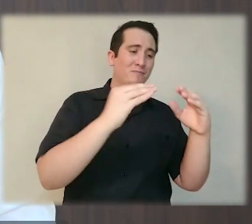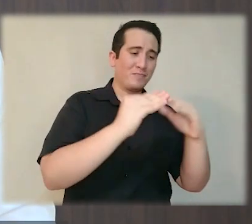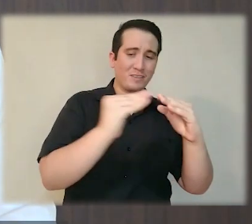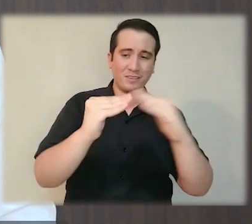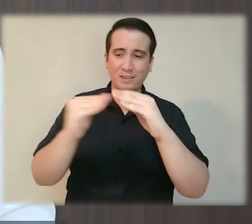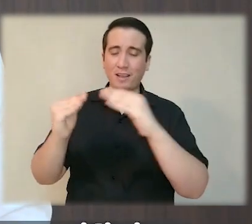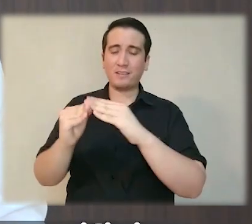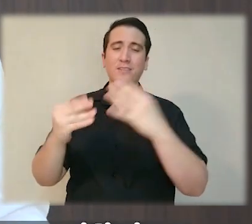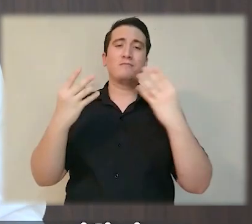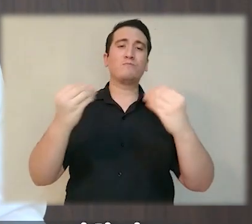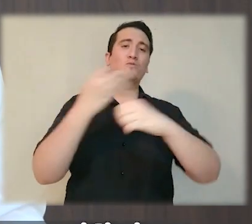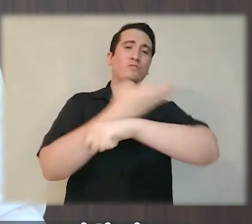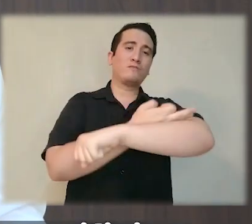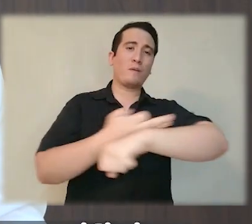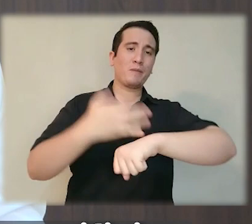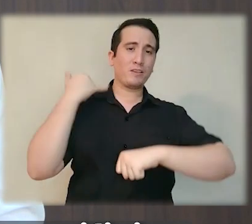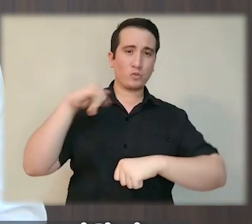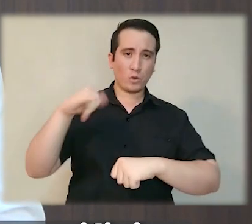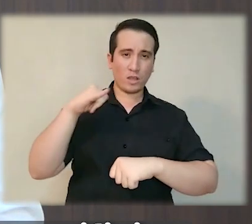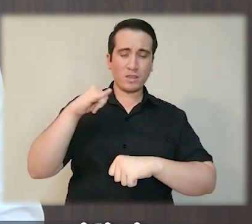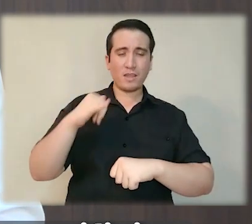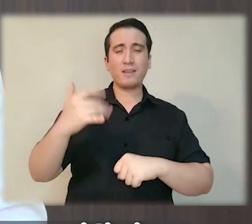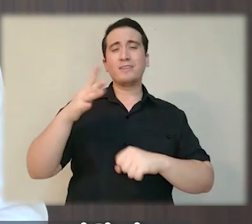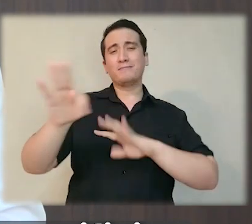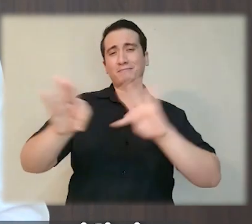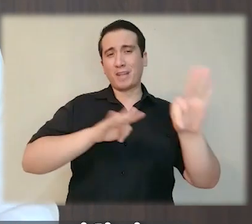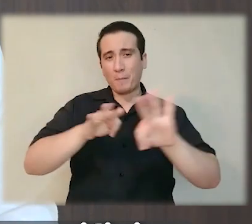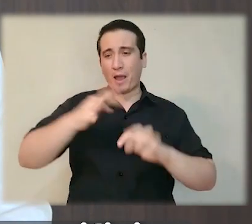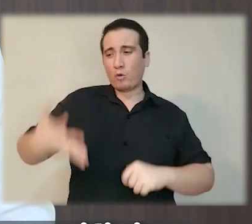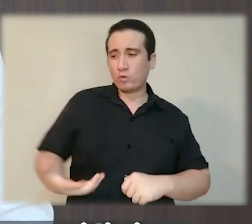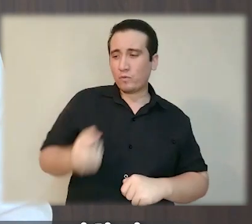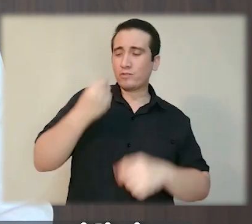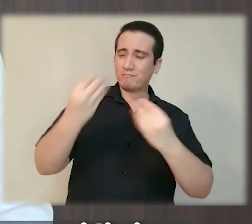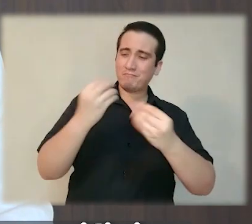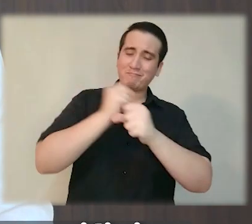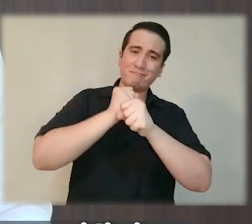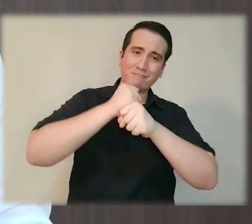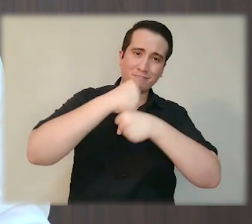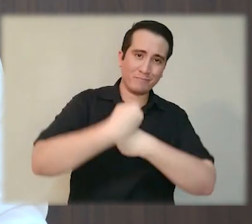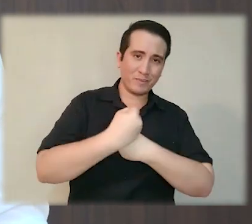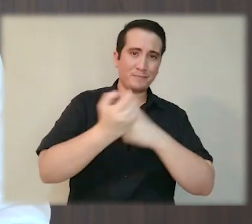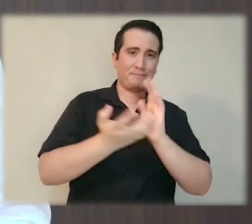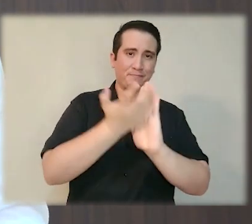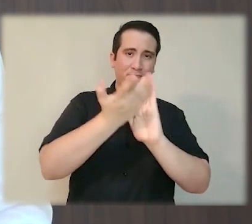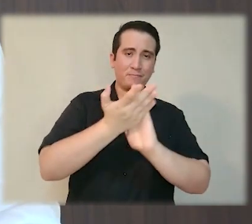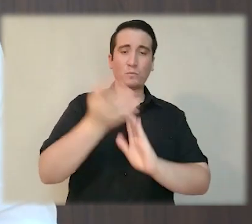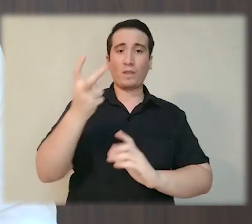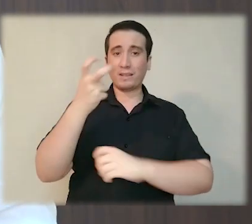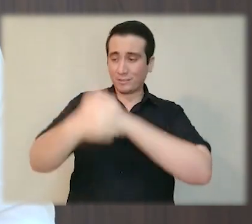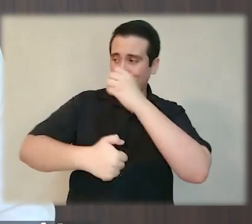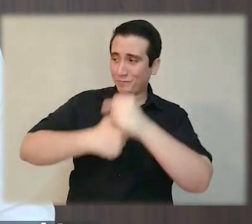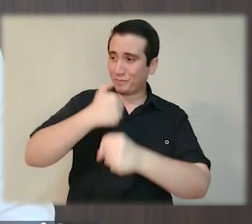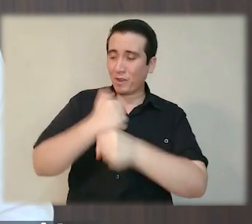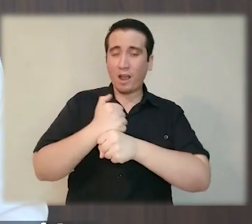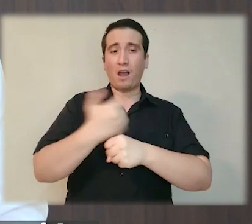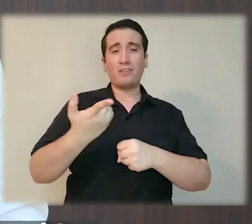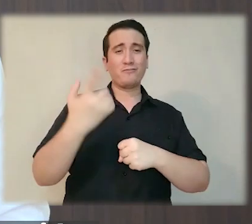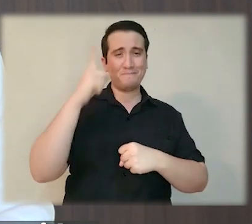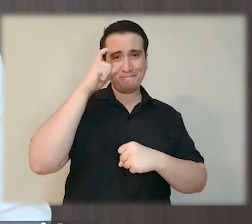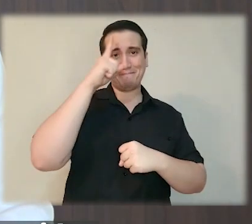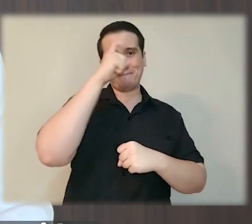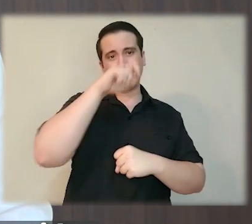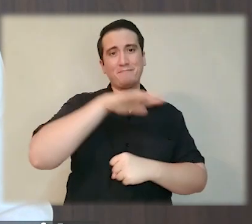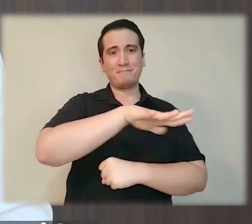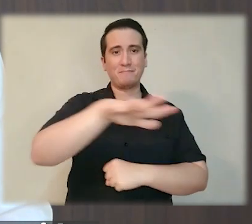familias yucatecas, logrado con años de trabajo, esfuerzo y muchos sacrificios. Este ha sido un año largo y de lecciones